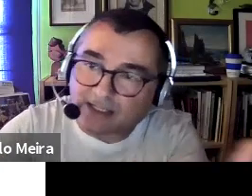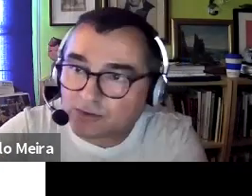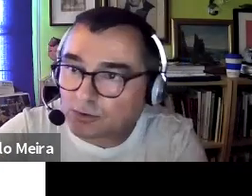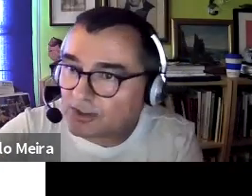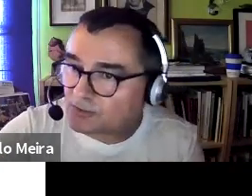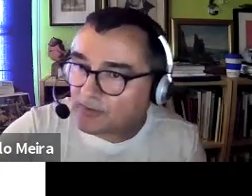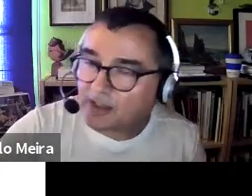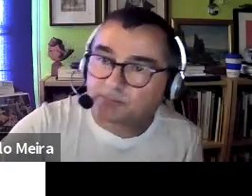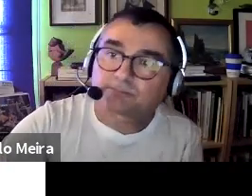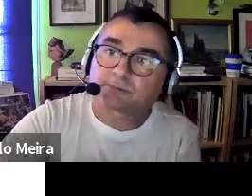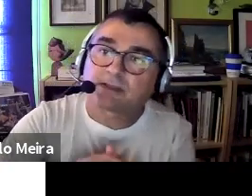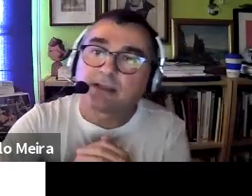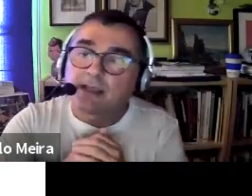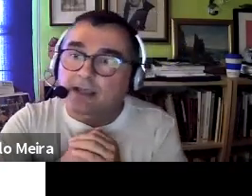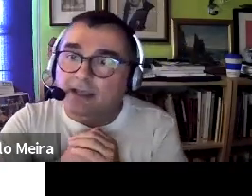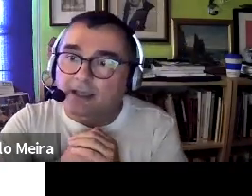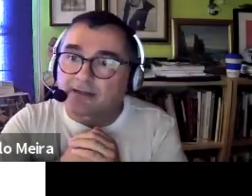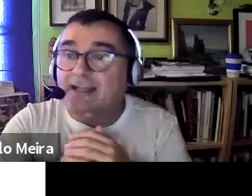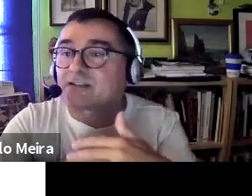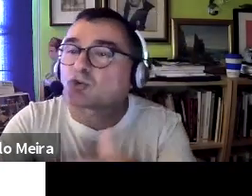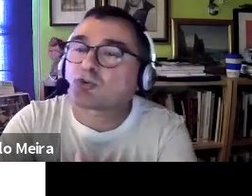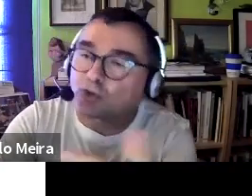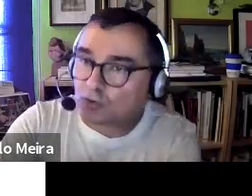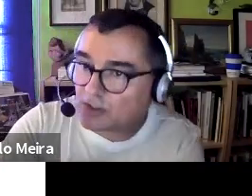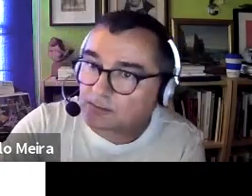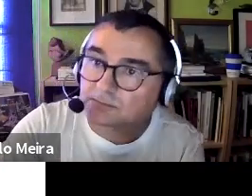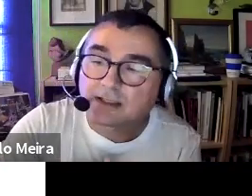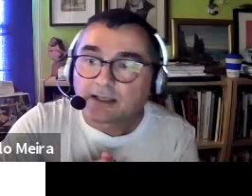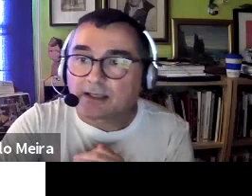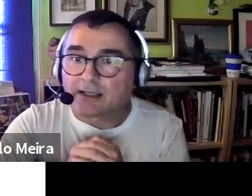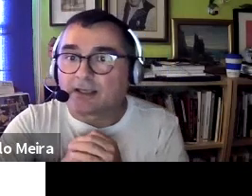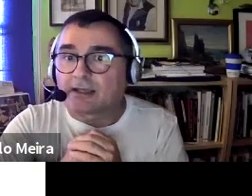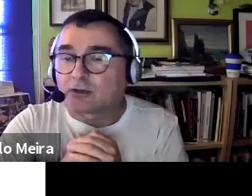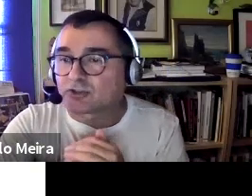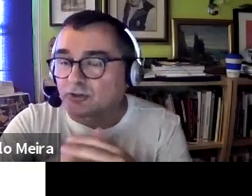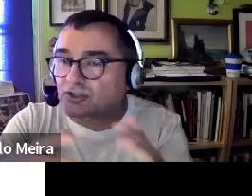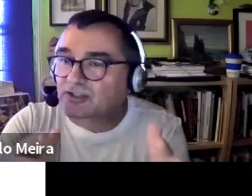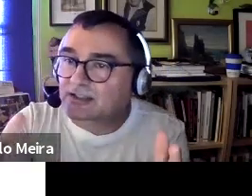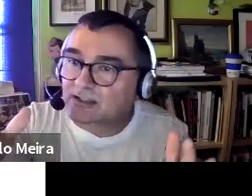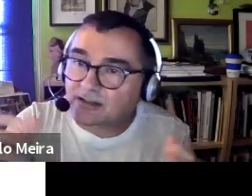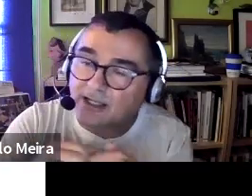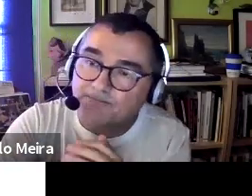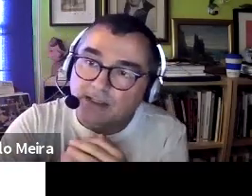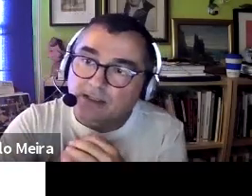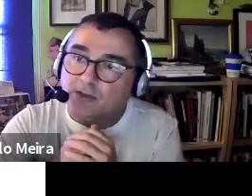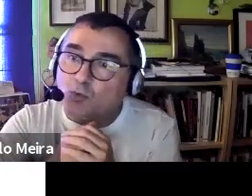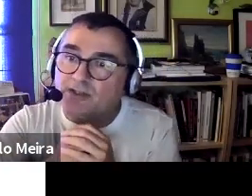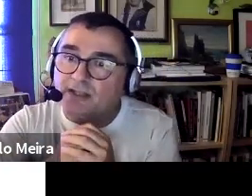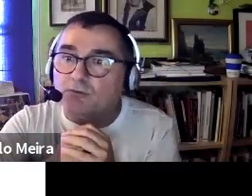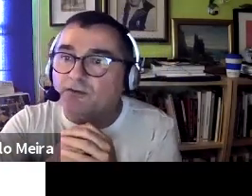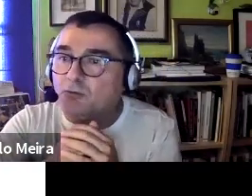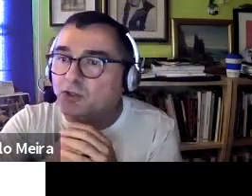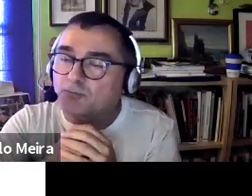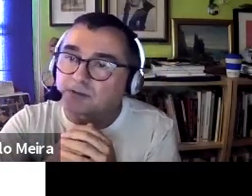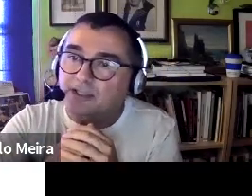fundadores de la psicología social y de la psicosociología, en los años 60-70 se